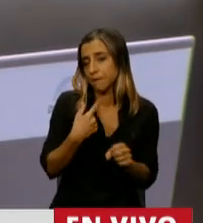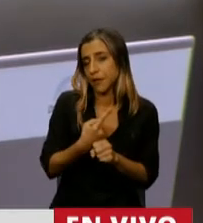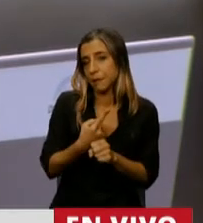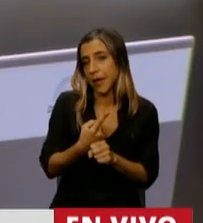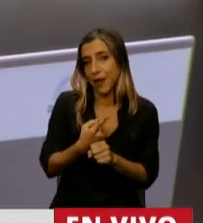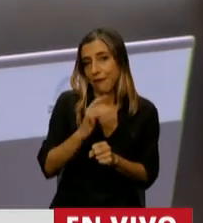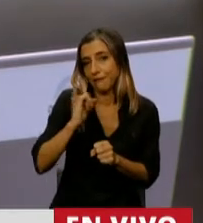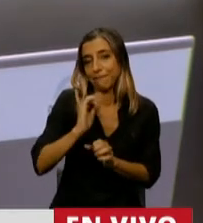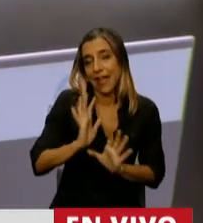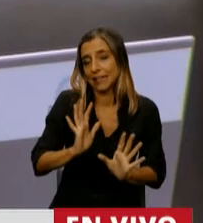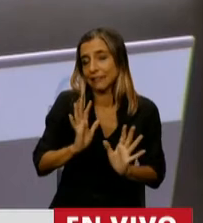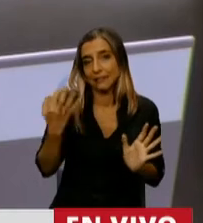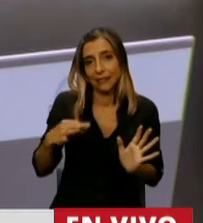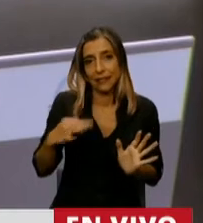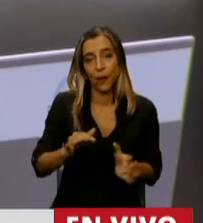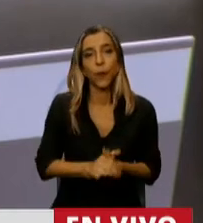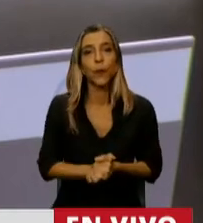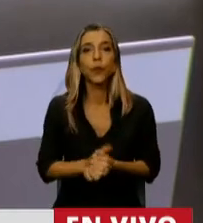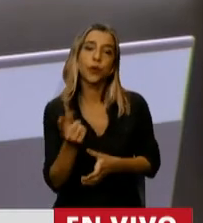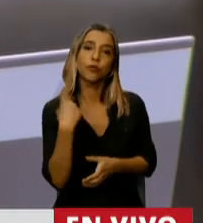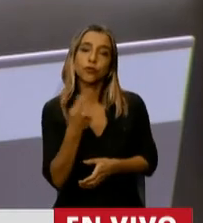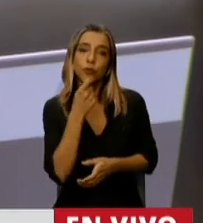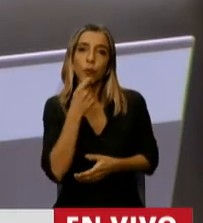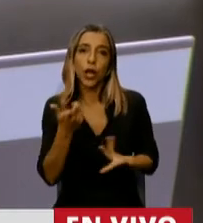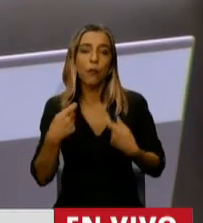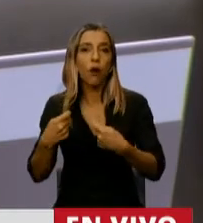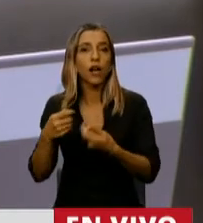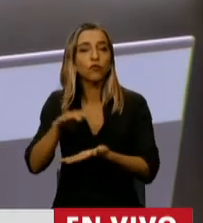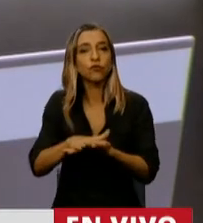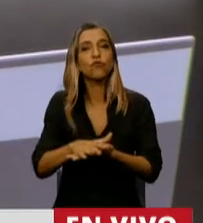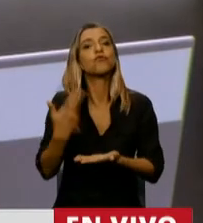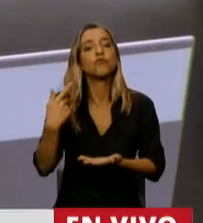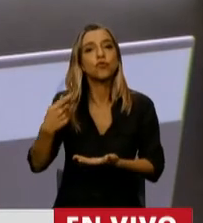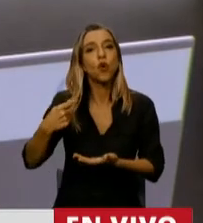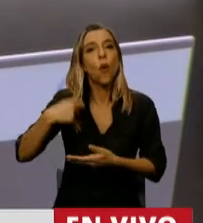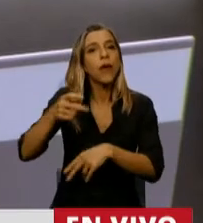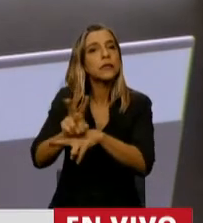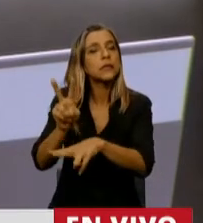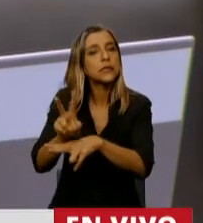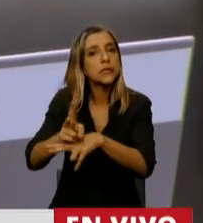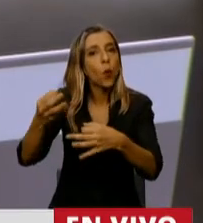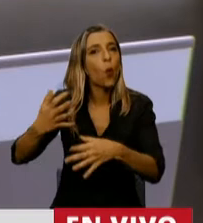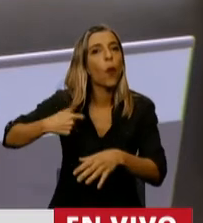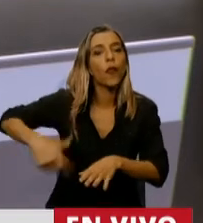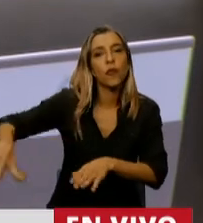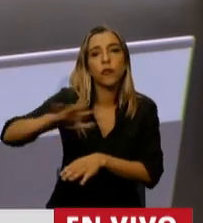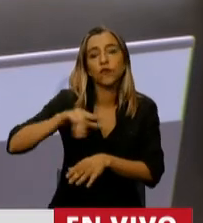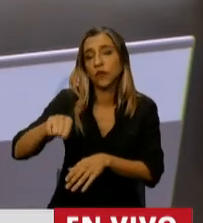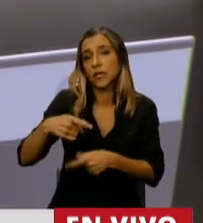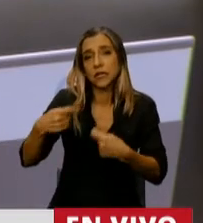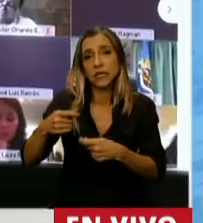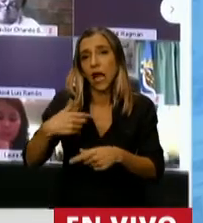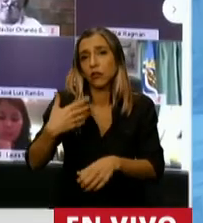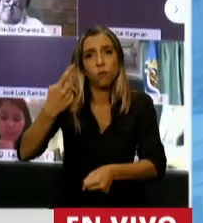Tomemos, por ejemplo, el gasto en prestaciones de la seguridad social que es el principal componente que representa